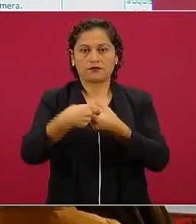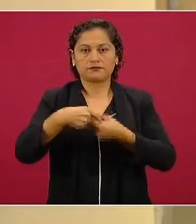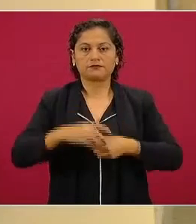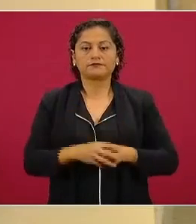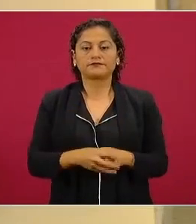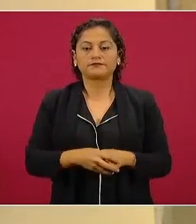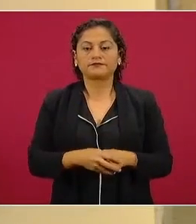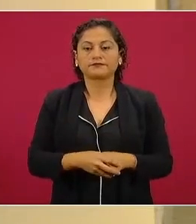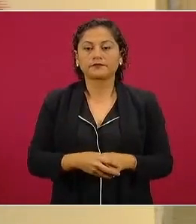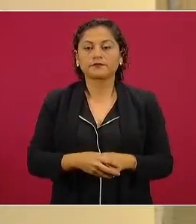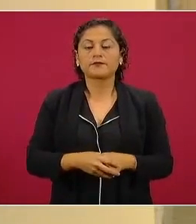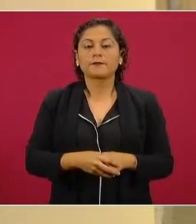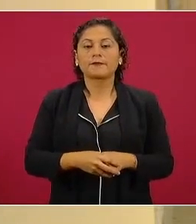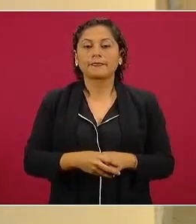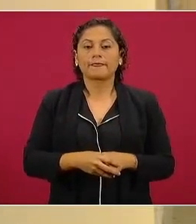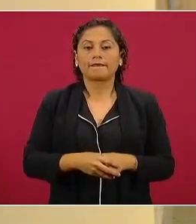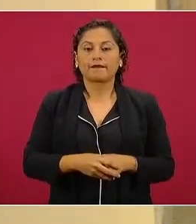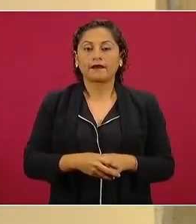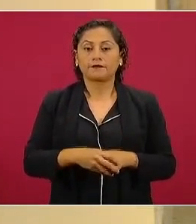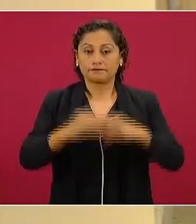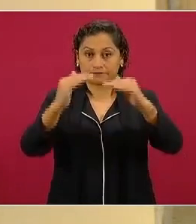Será realidad el derecho a la salud,